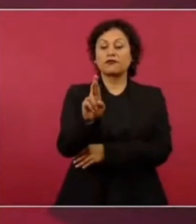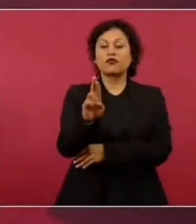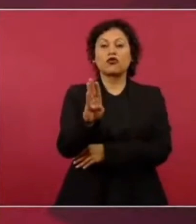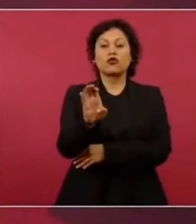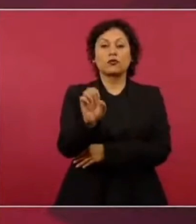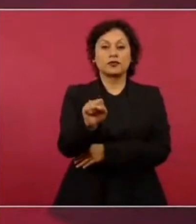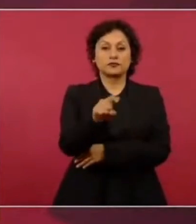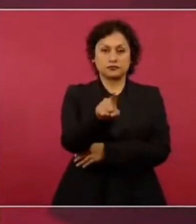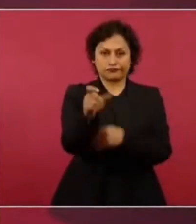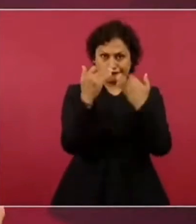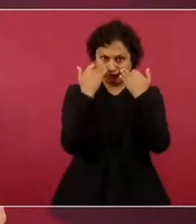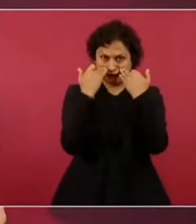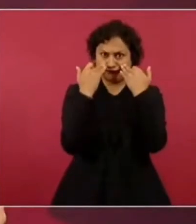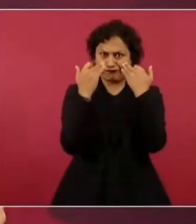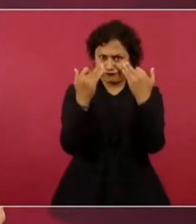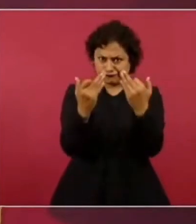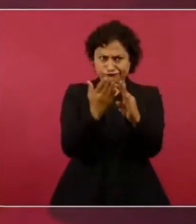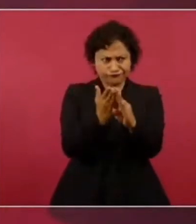constatar,